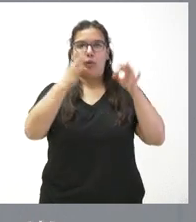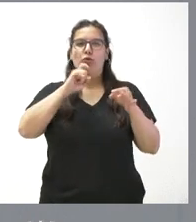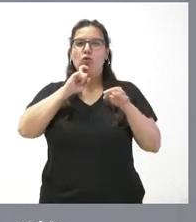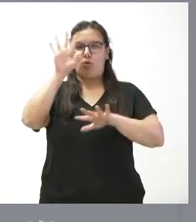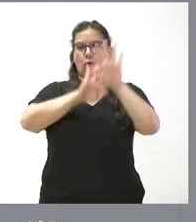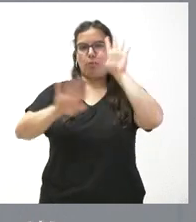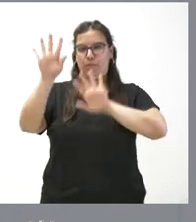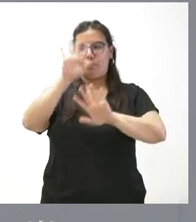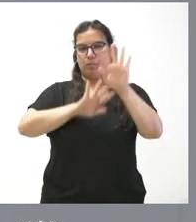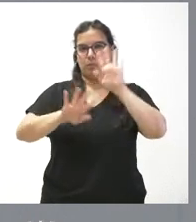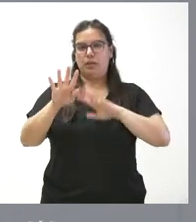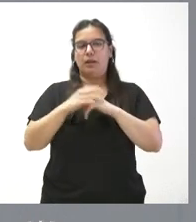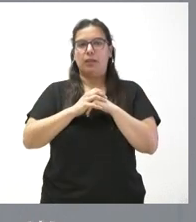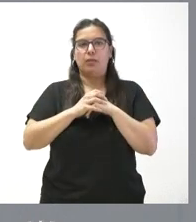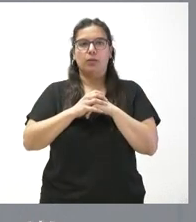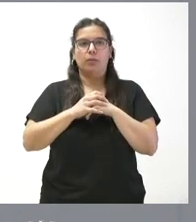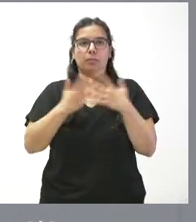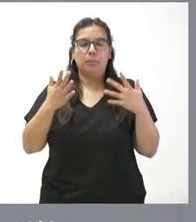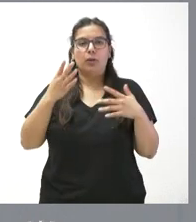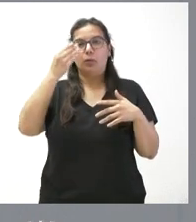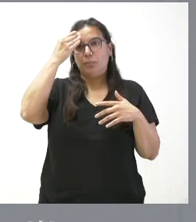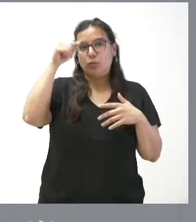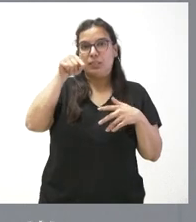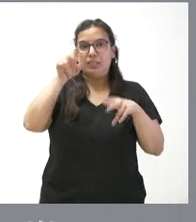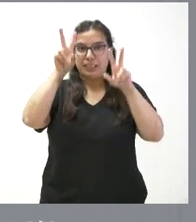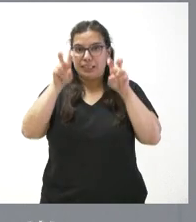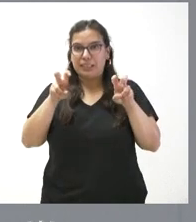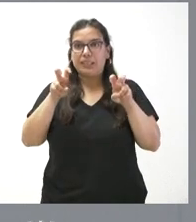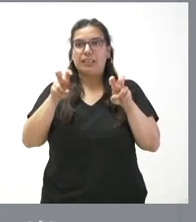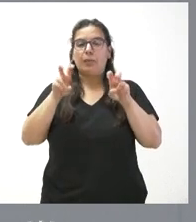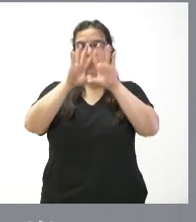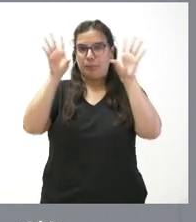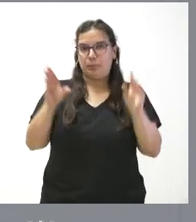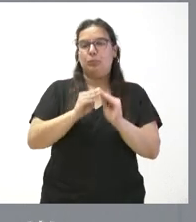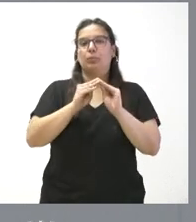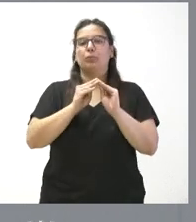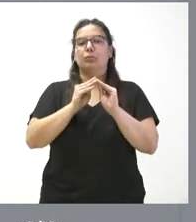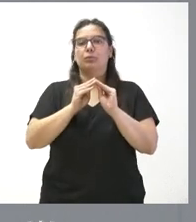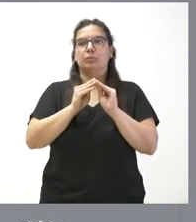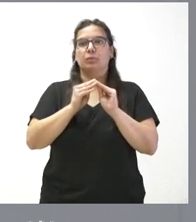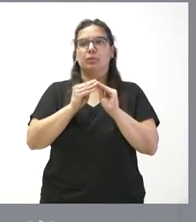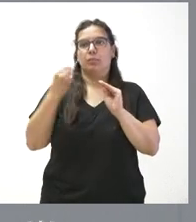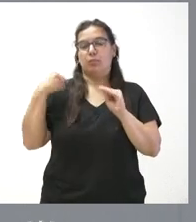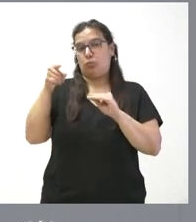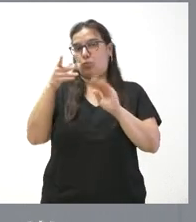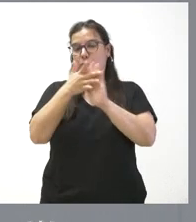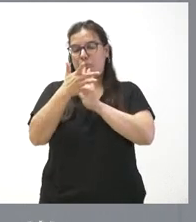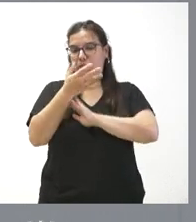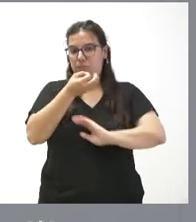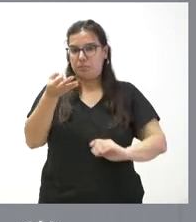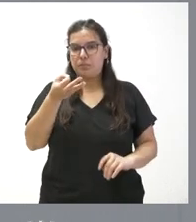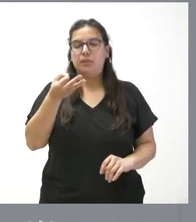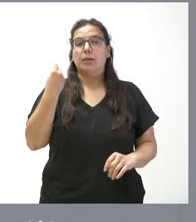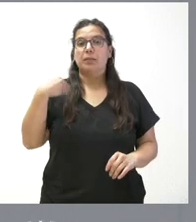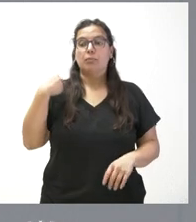Pero creo que quizá de esta última cuestión podemos deducir este aspecto. Es decir, usted ha dado un poco en el clavo, ¿no? La